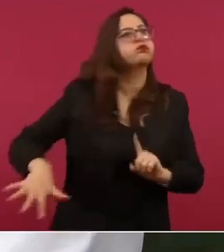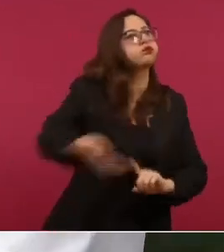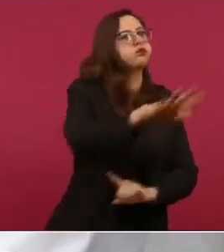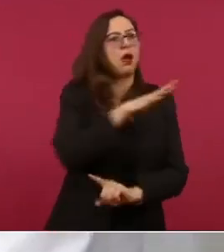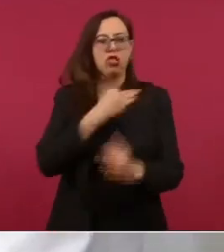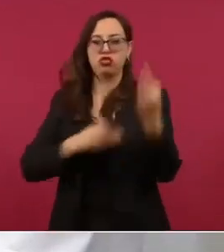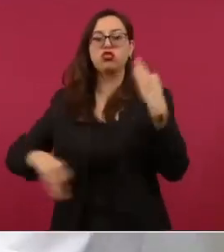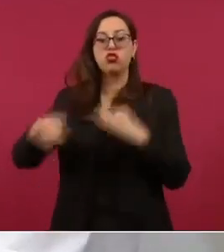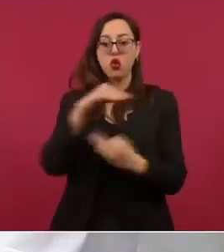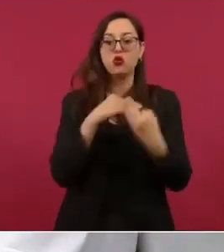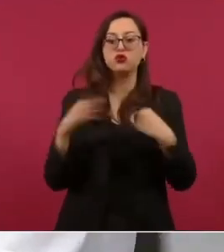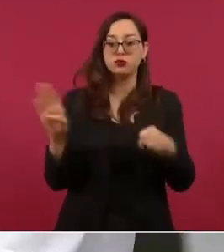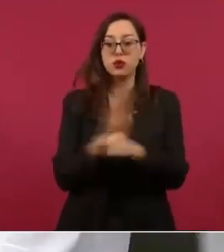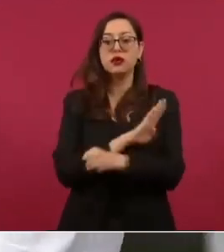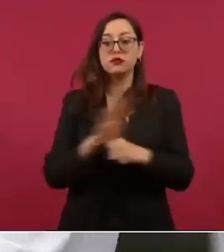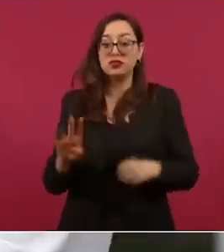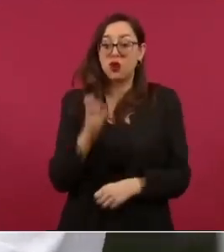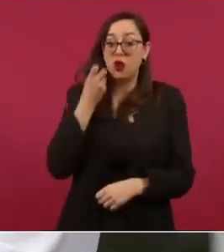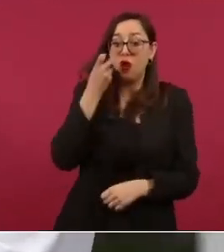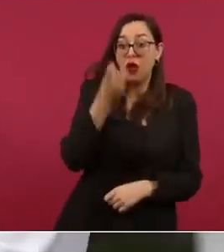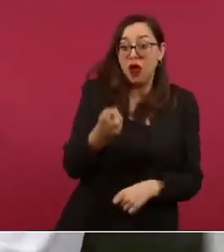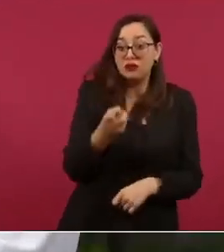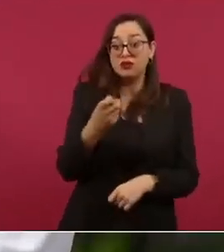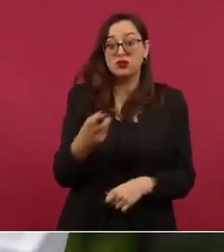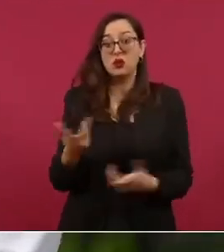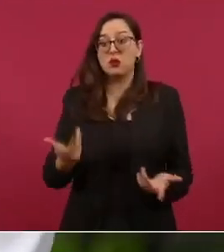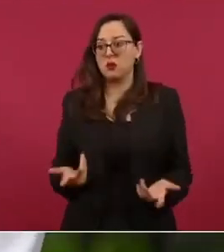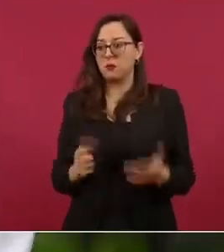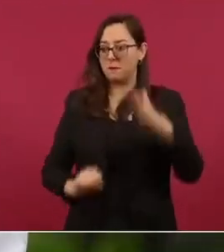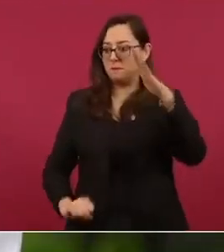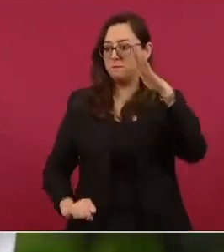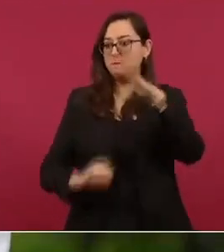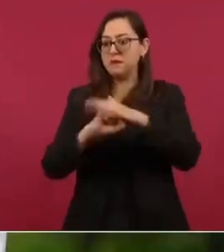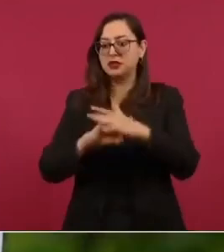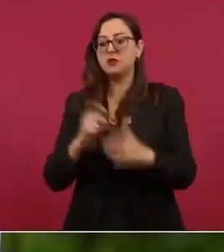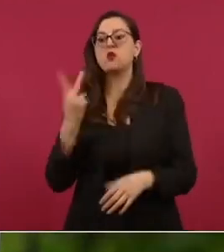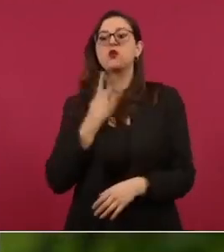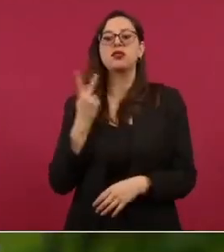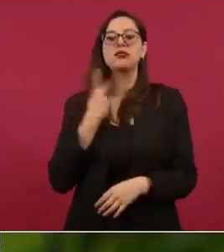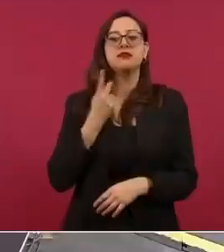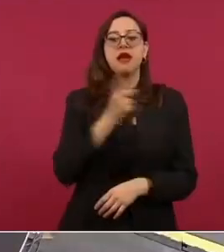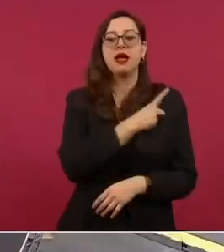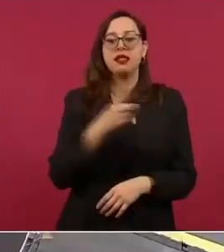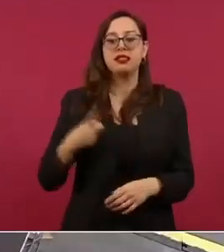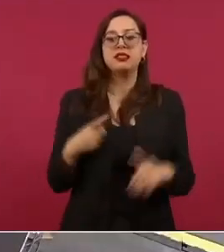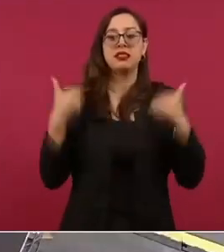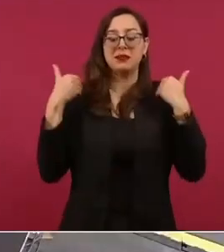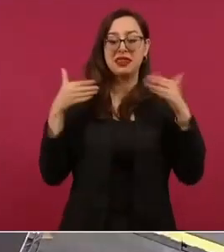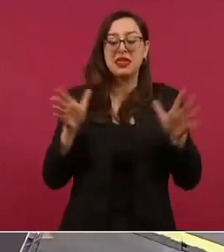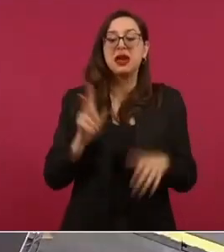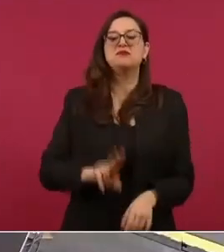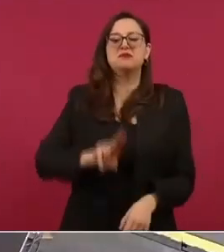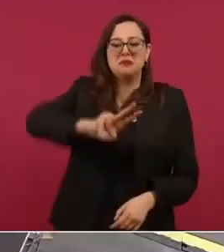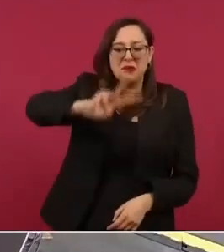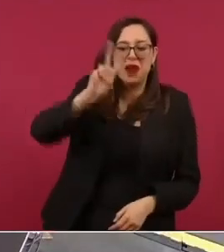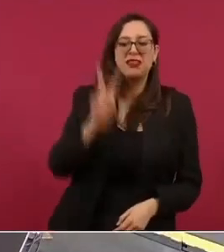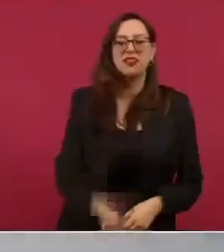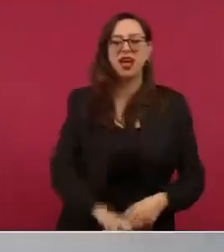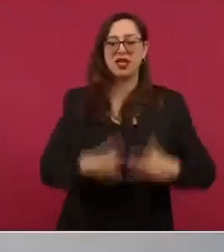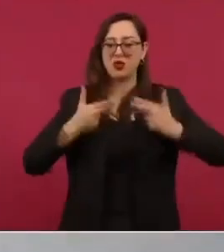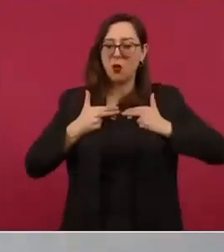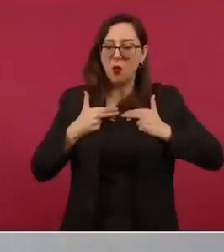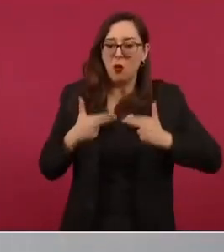esencia de la actividad política porque es sinónimo de humanismo y una forma